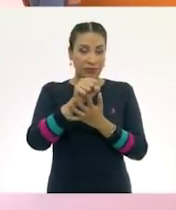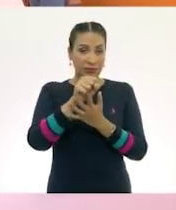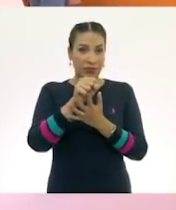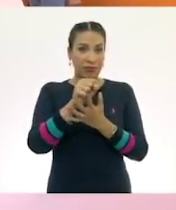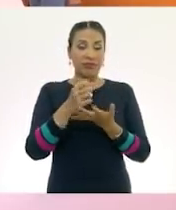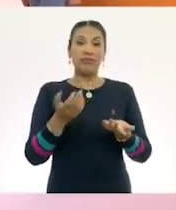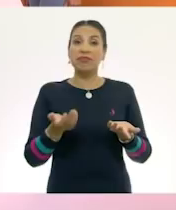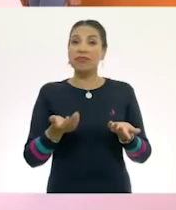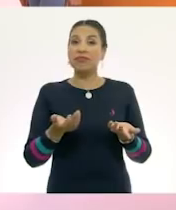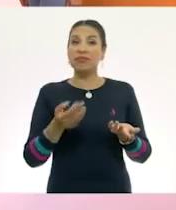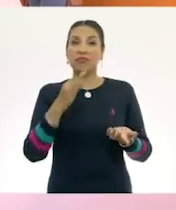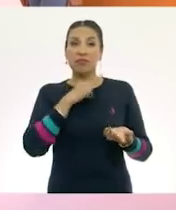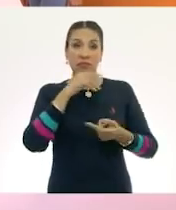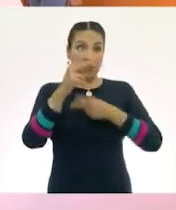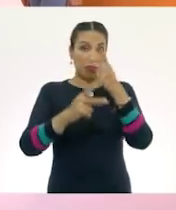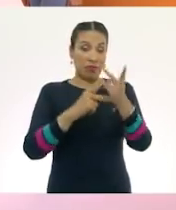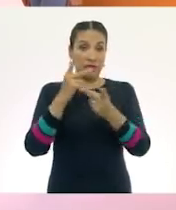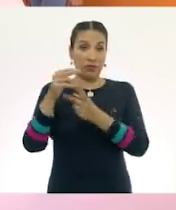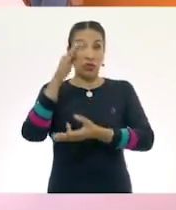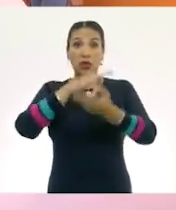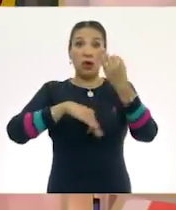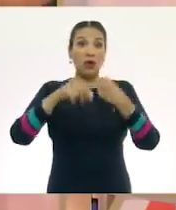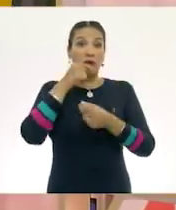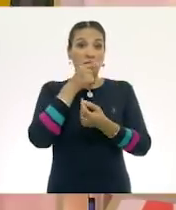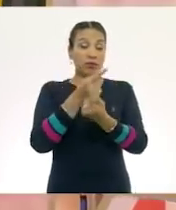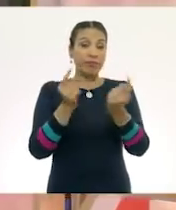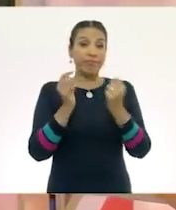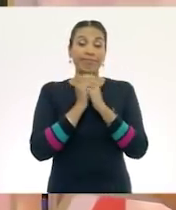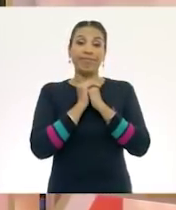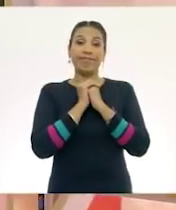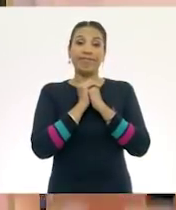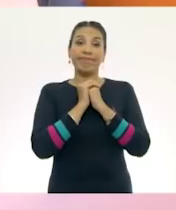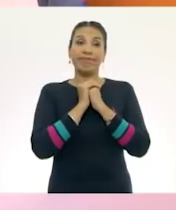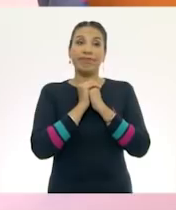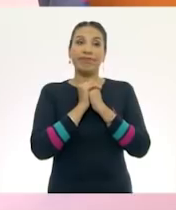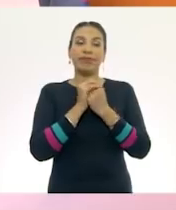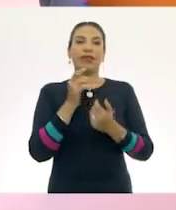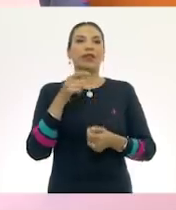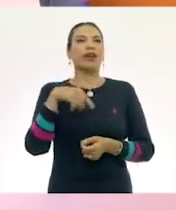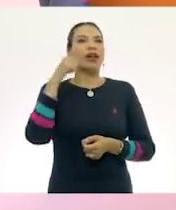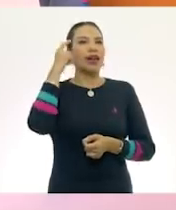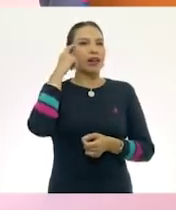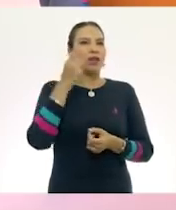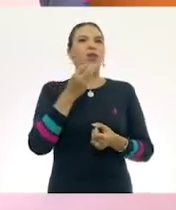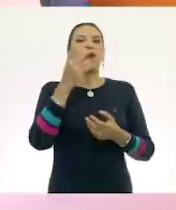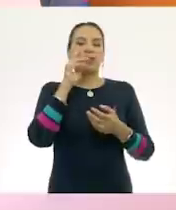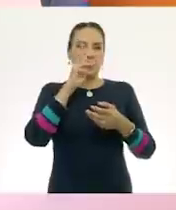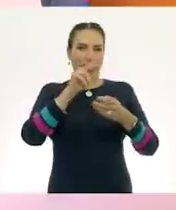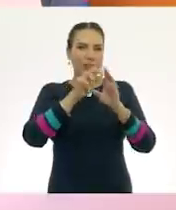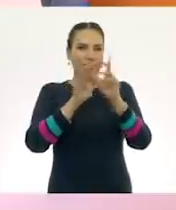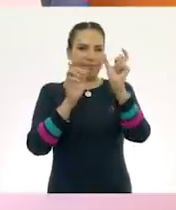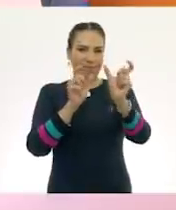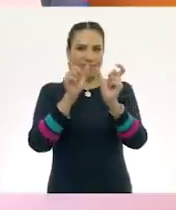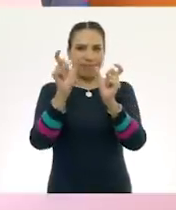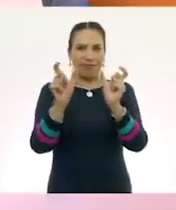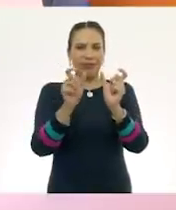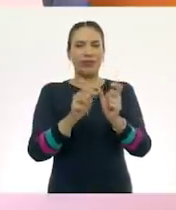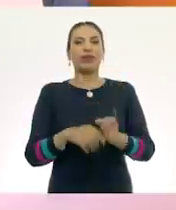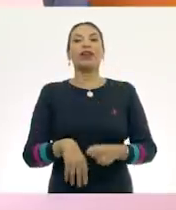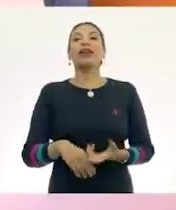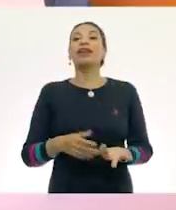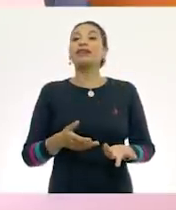¿Y puedo prestárselos a todos los niños? Hay que poner la cantidad para que en casa puedan verla.